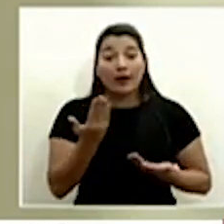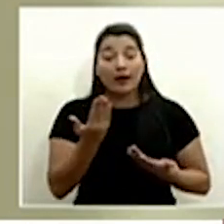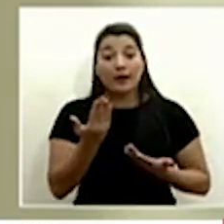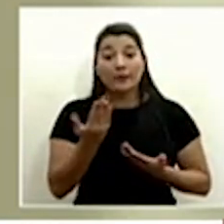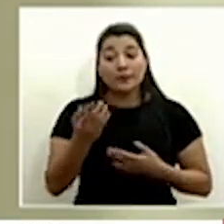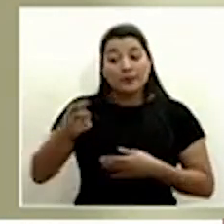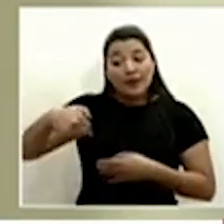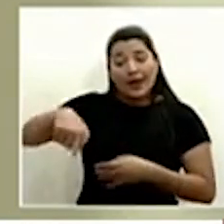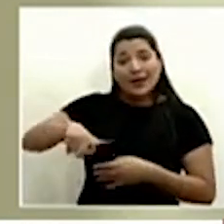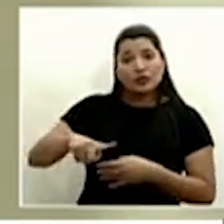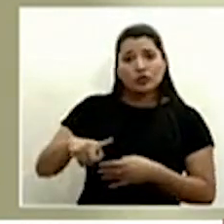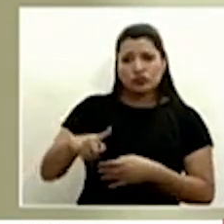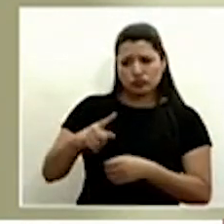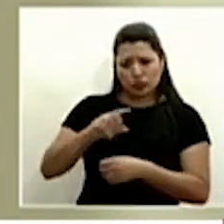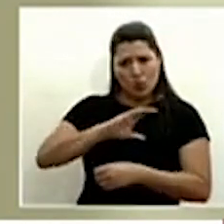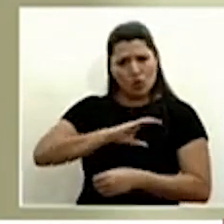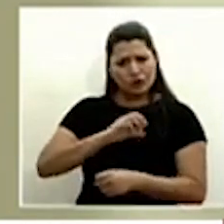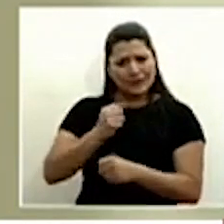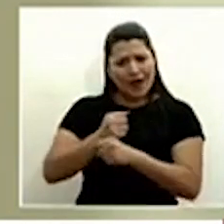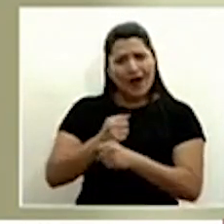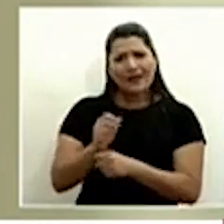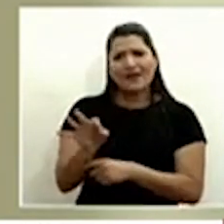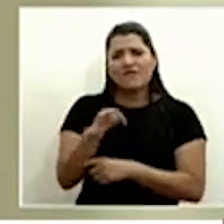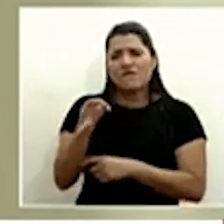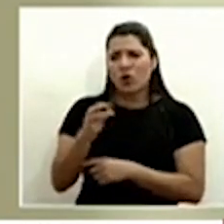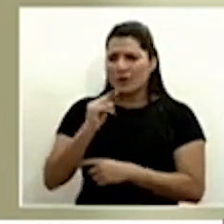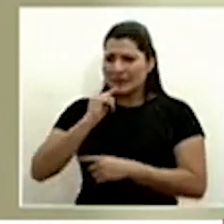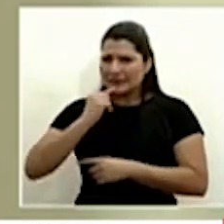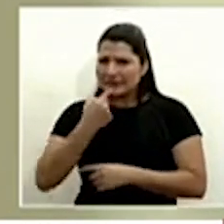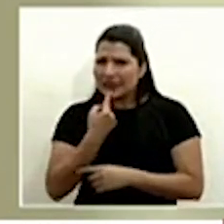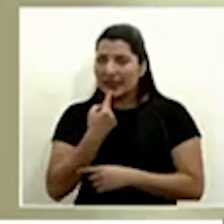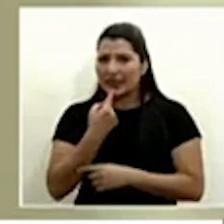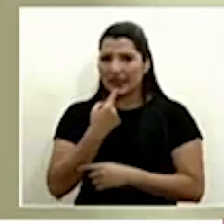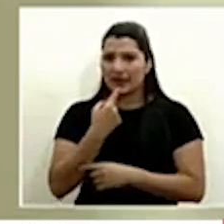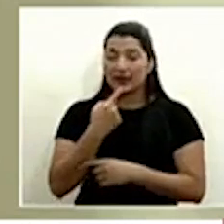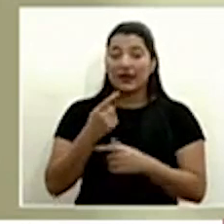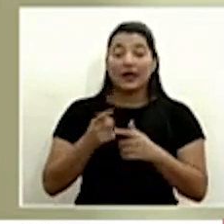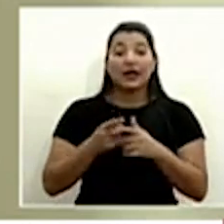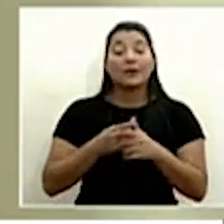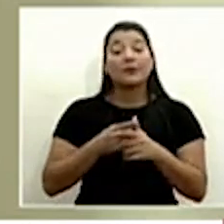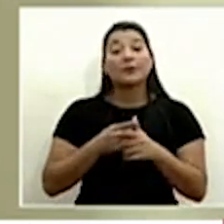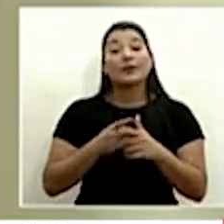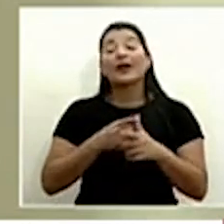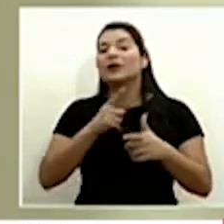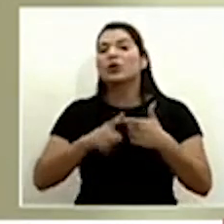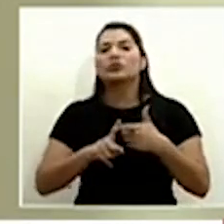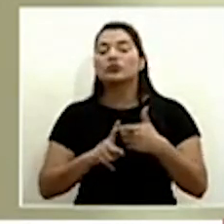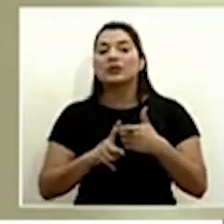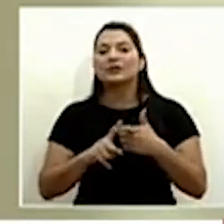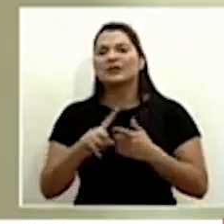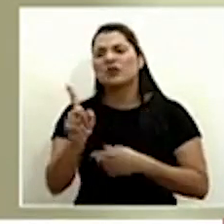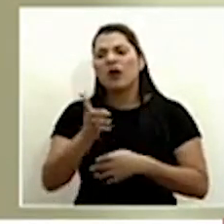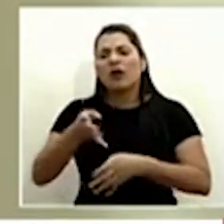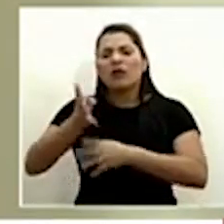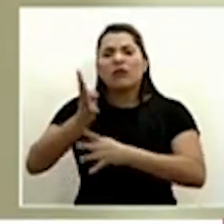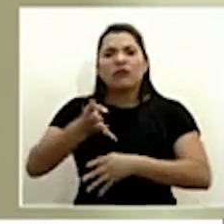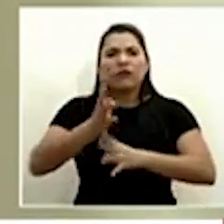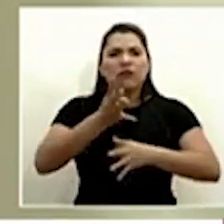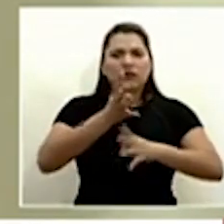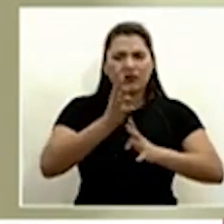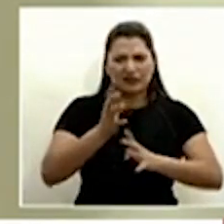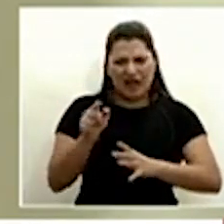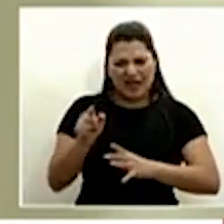de una forma seria, conveniente, verifican las fuentes y no por, o circulando por redes sociales